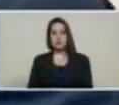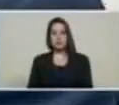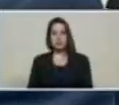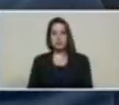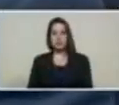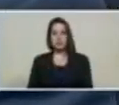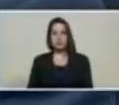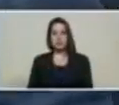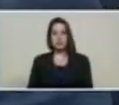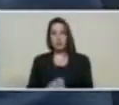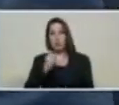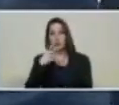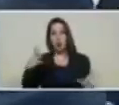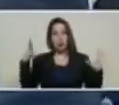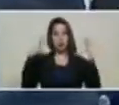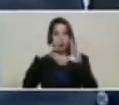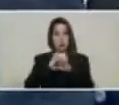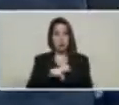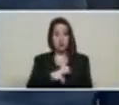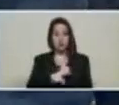Buenas noches.